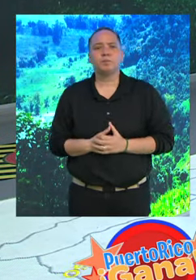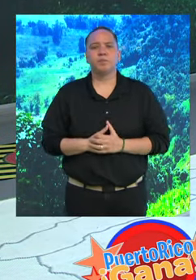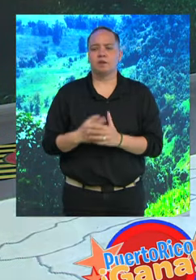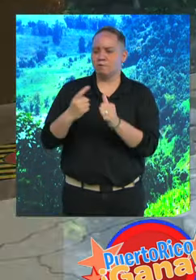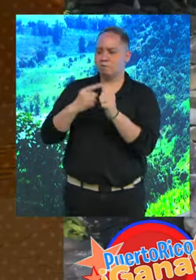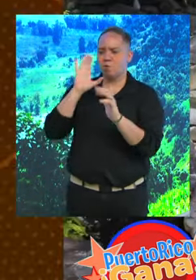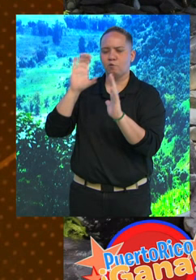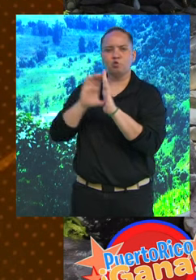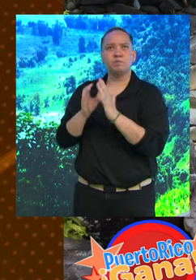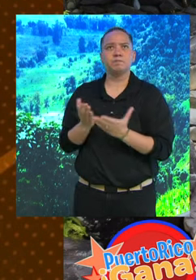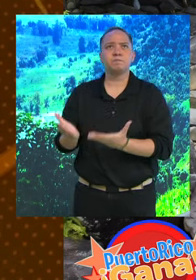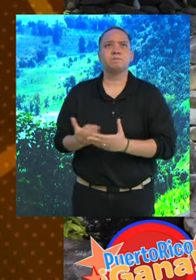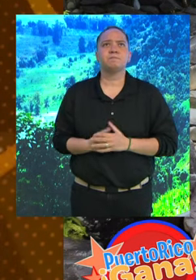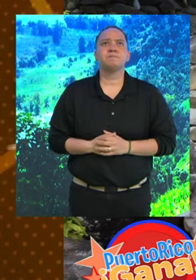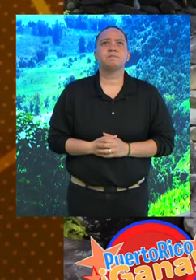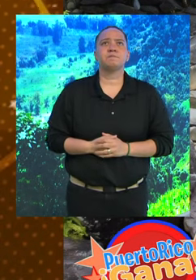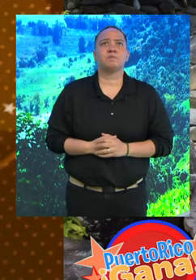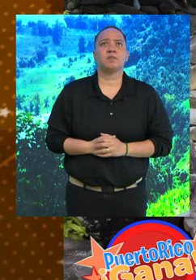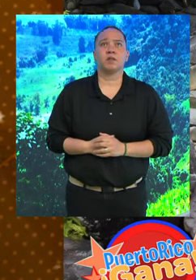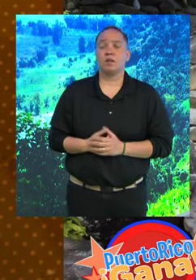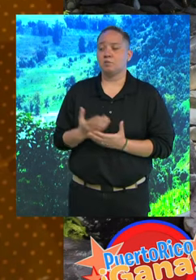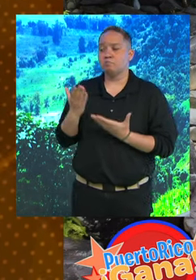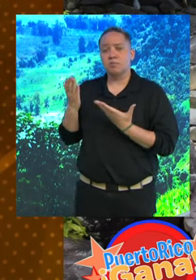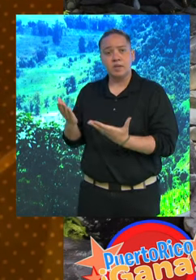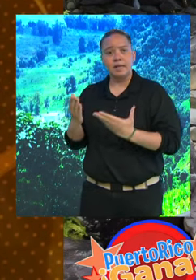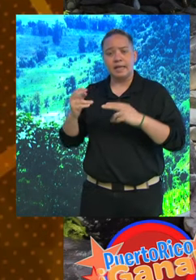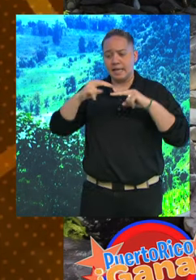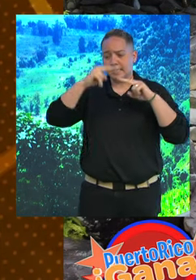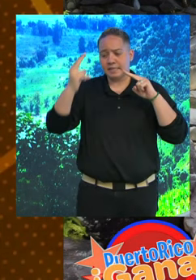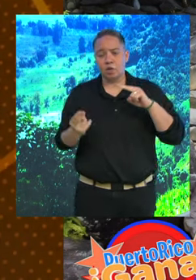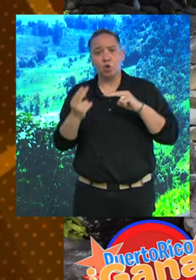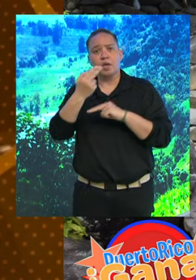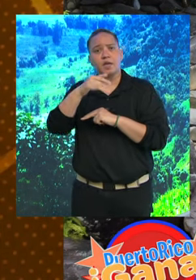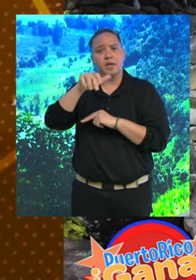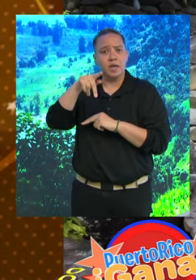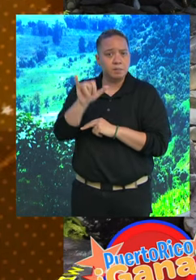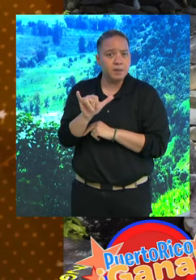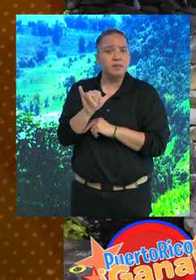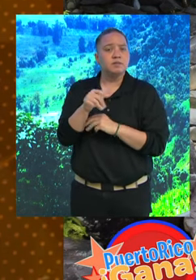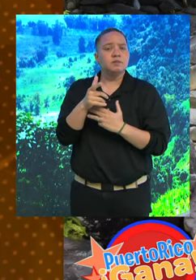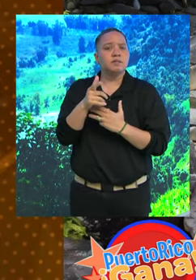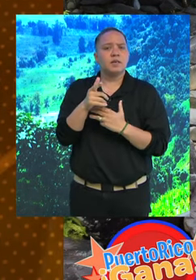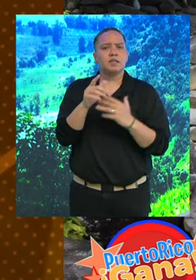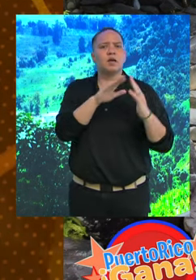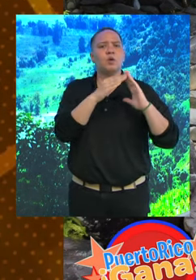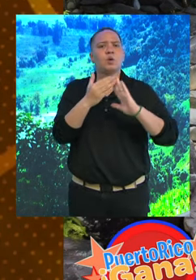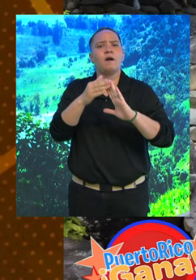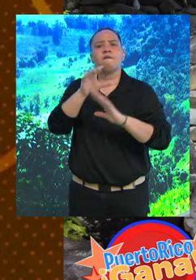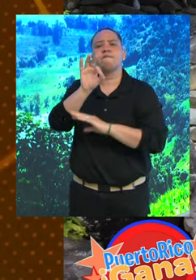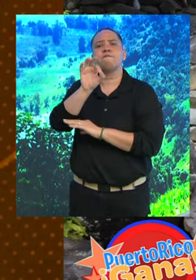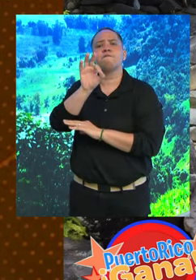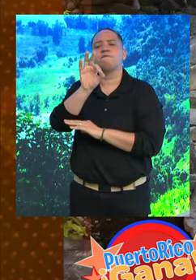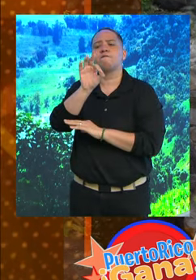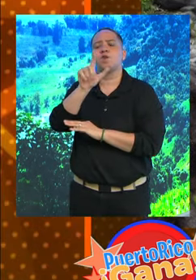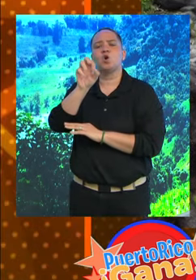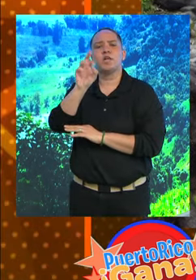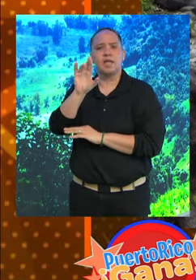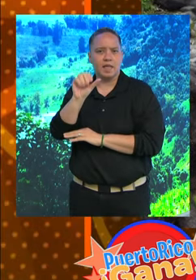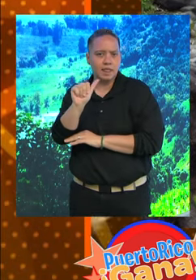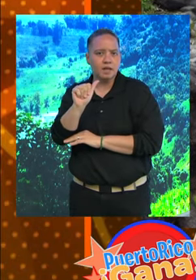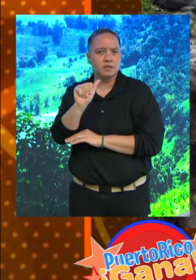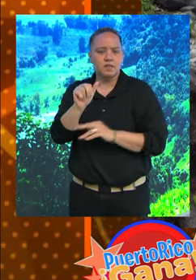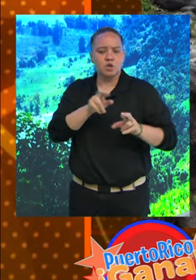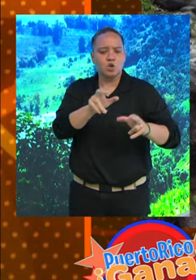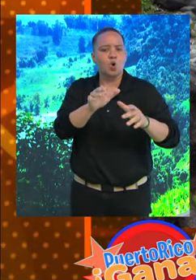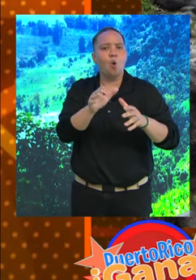Primera foto. Pues ahí tenemos el Salto del Hippie. Está ubicado en el barrio Florida. Es el Río